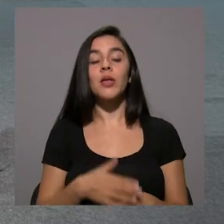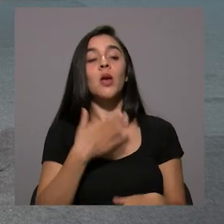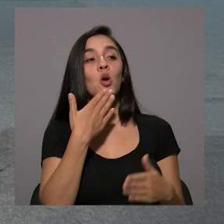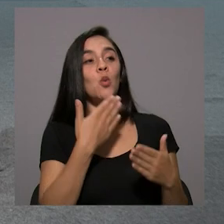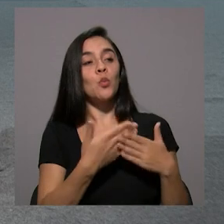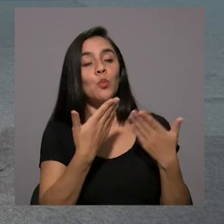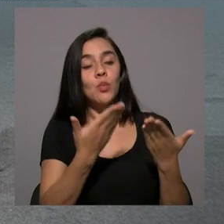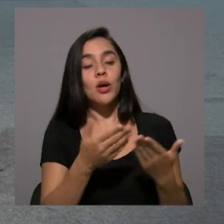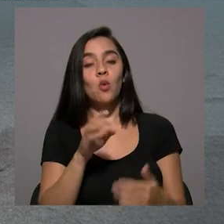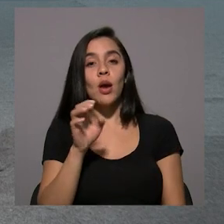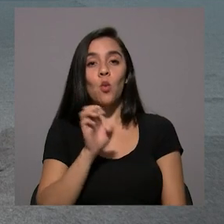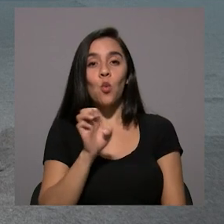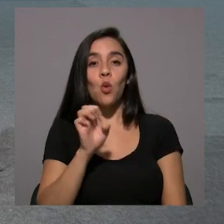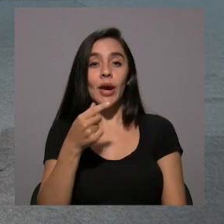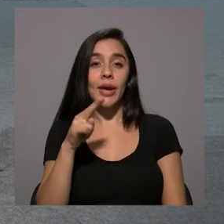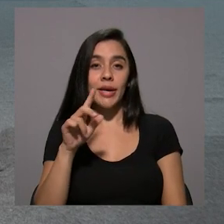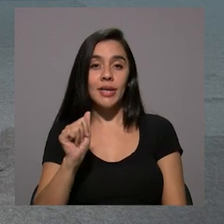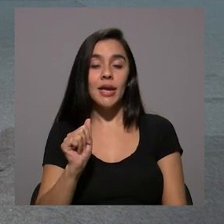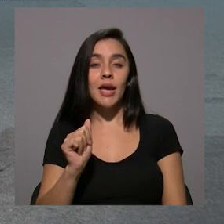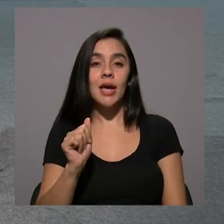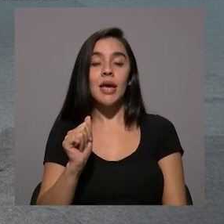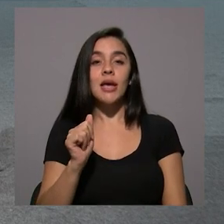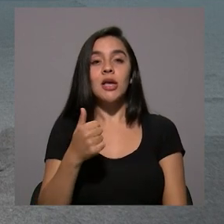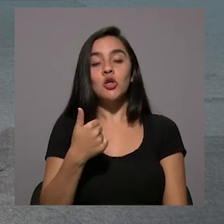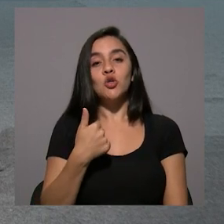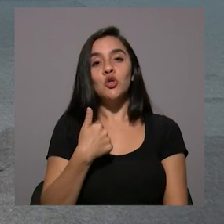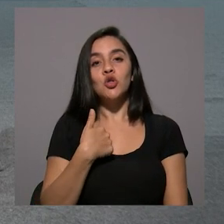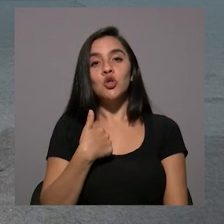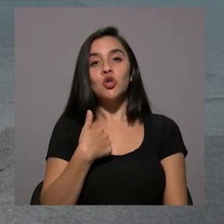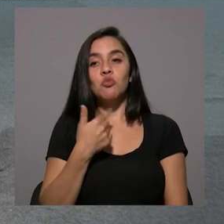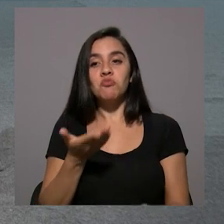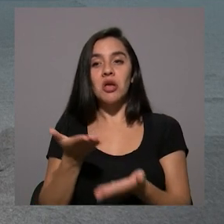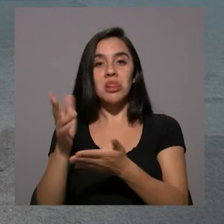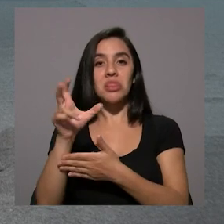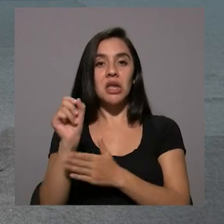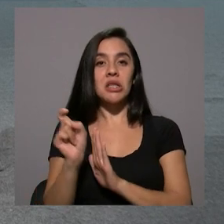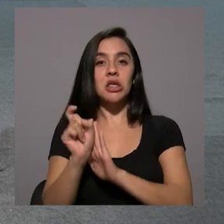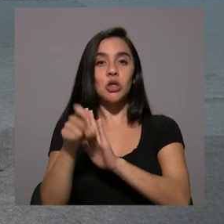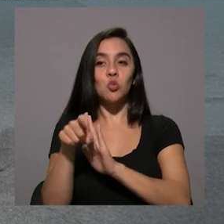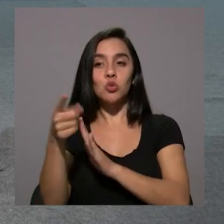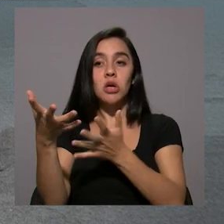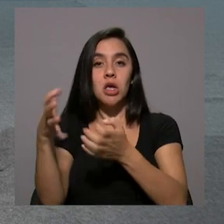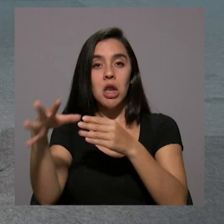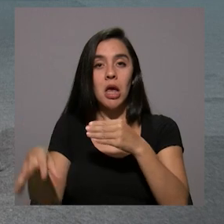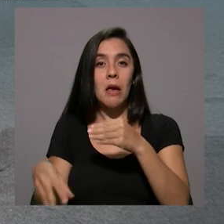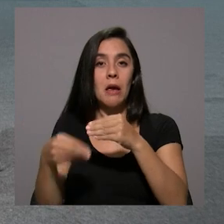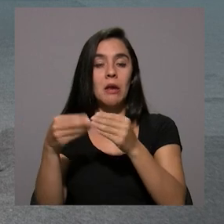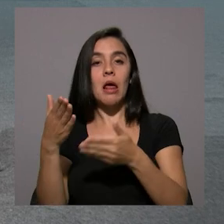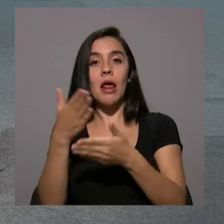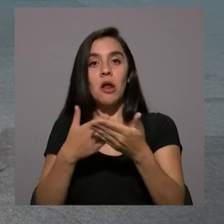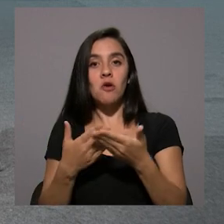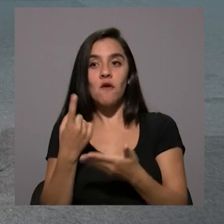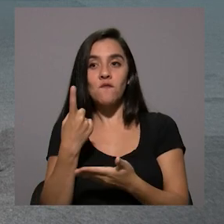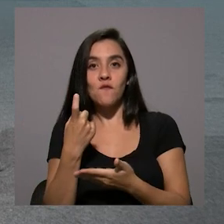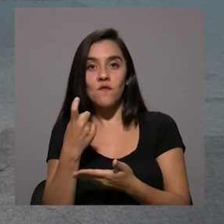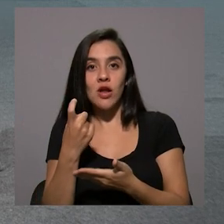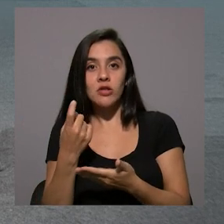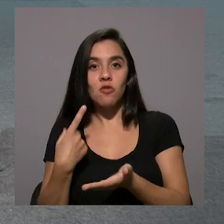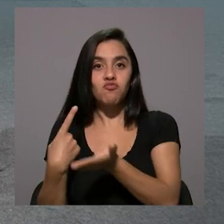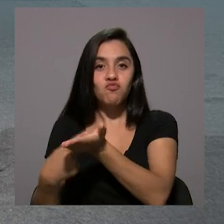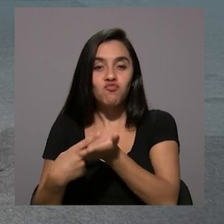Bueno, Eugenia, realmente le dejo como los últimos 30 segundos por siquiera agregar algo de lo que no hemos